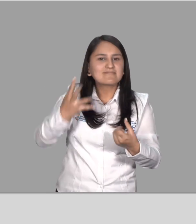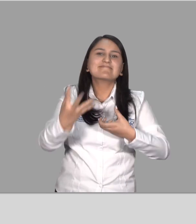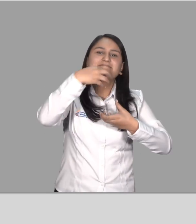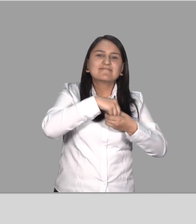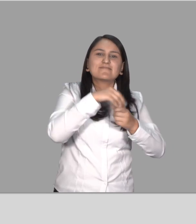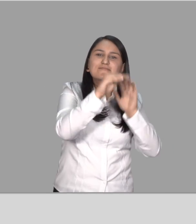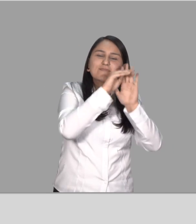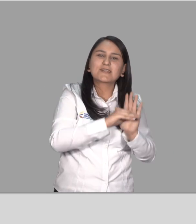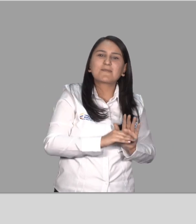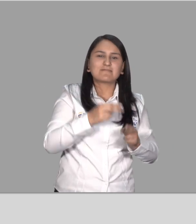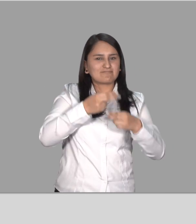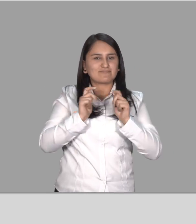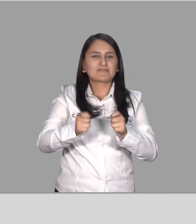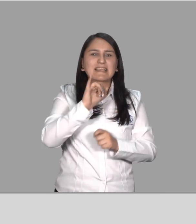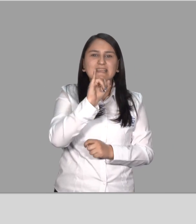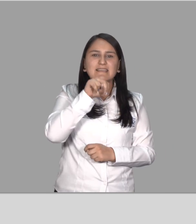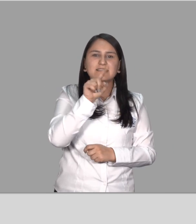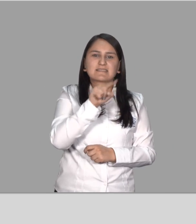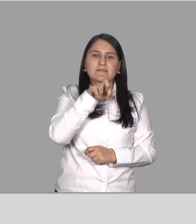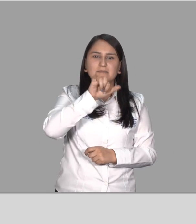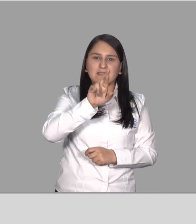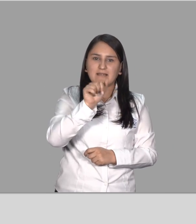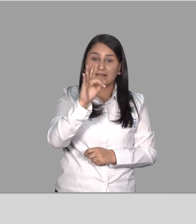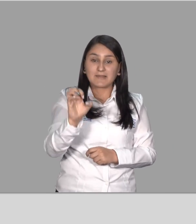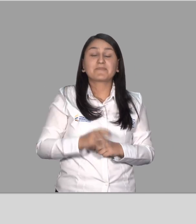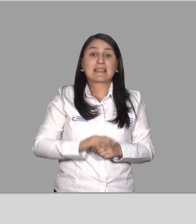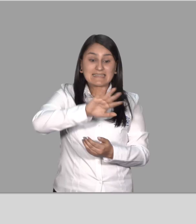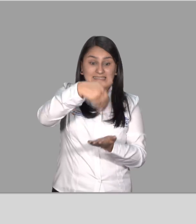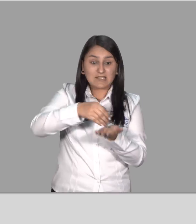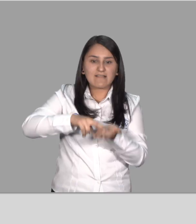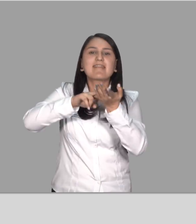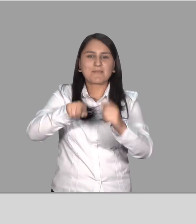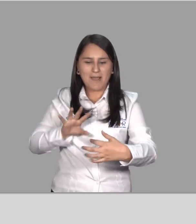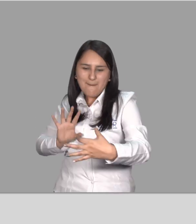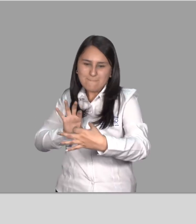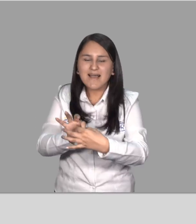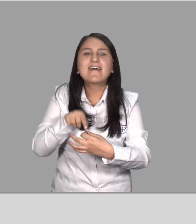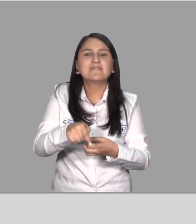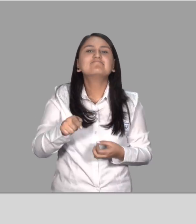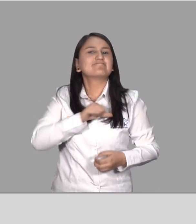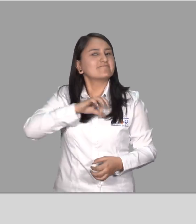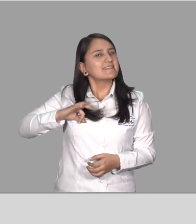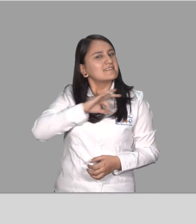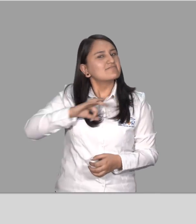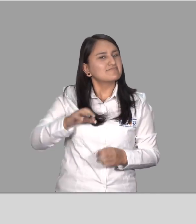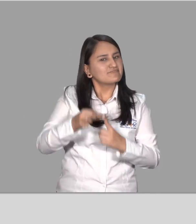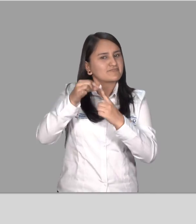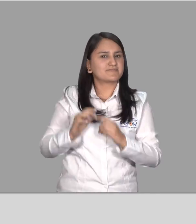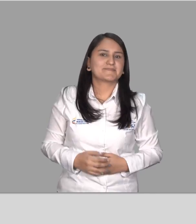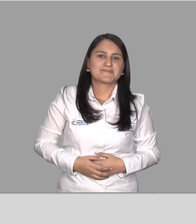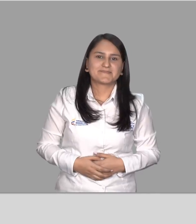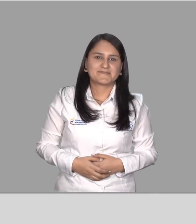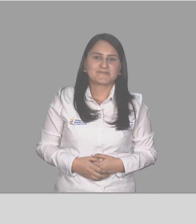programa Inspírate El centro de rehabilitación también se vincula con terapias especializadas